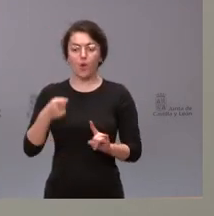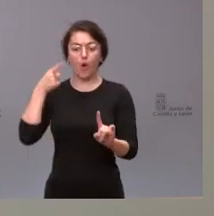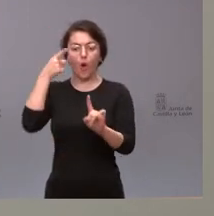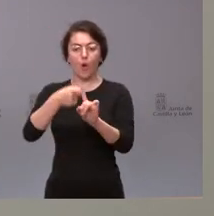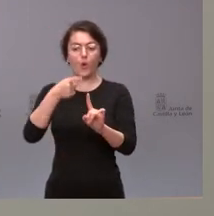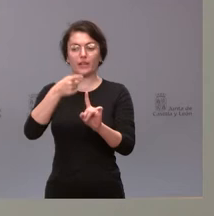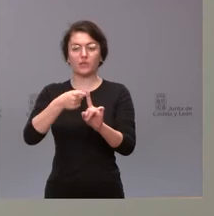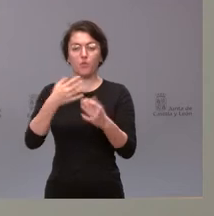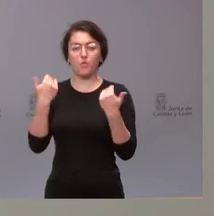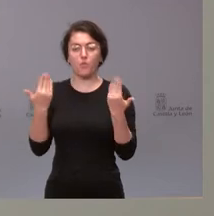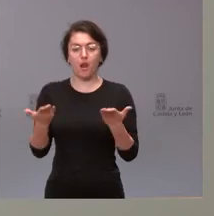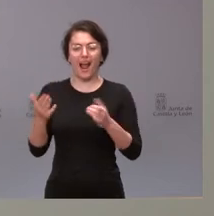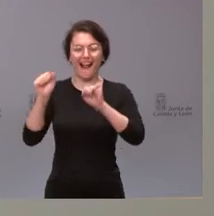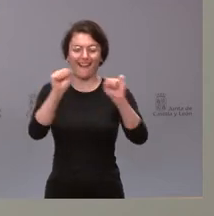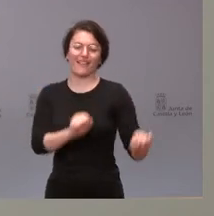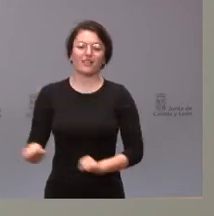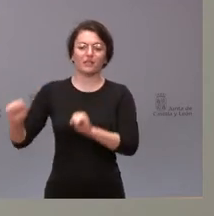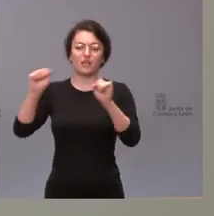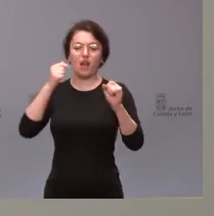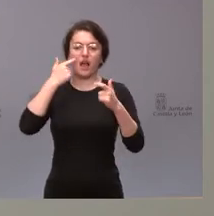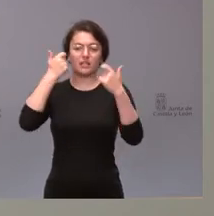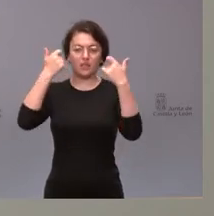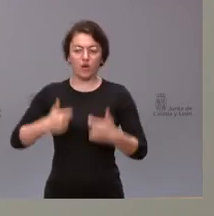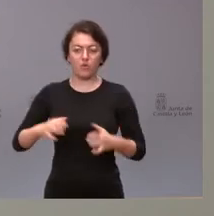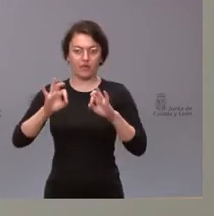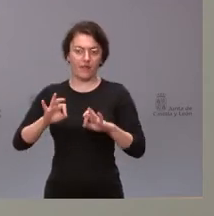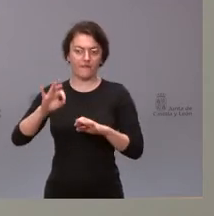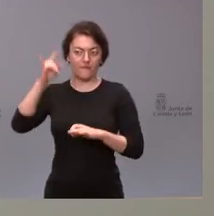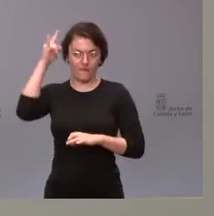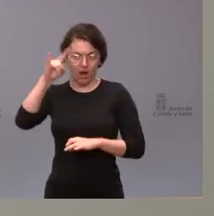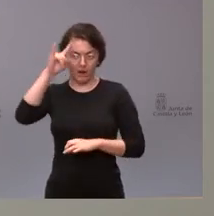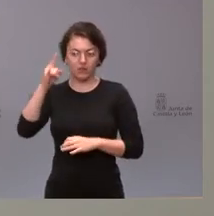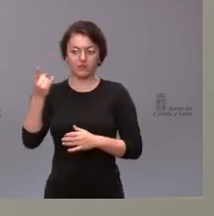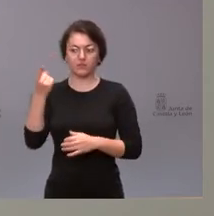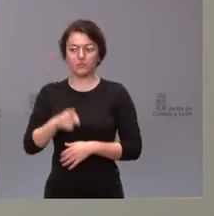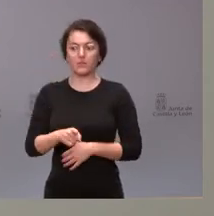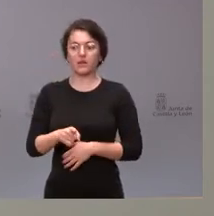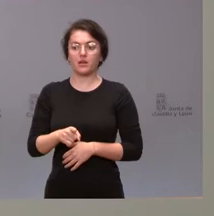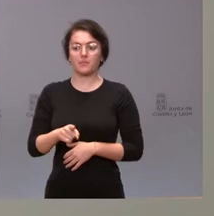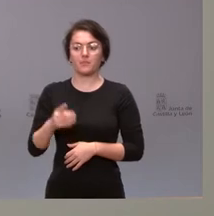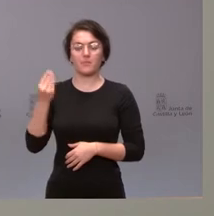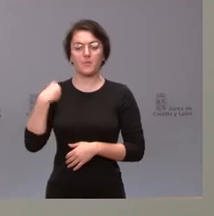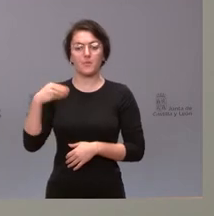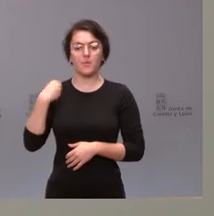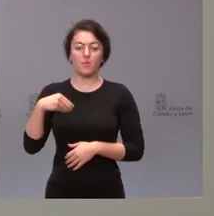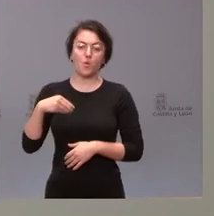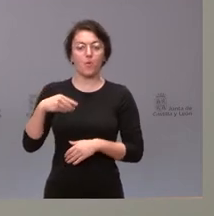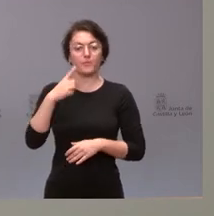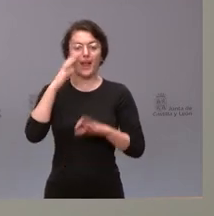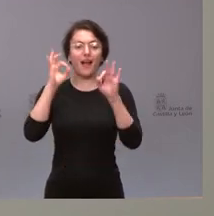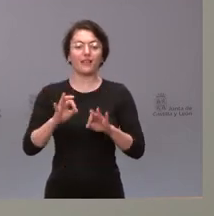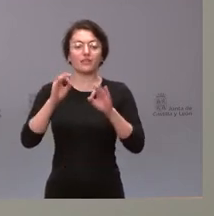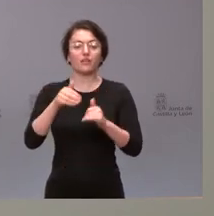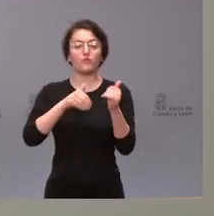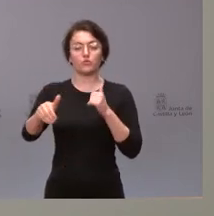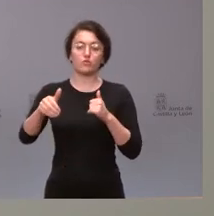garantizar la salud de la cabaña bovina y a la vez garantizar el futuro de las explotaciones ganaderas en nuestra comunidad autónoma